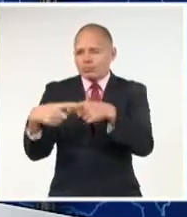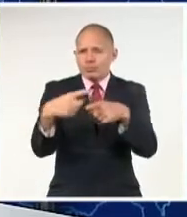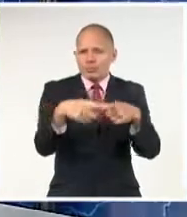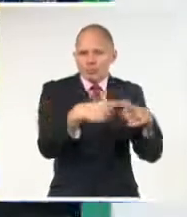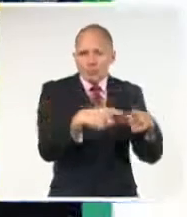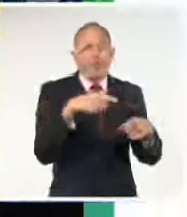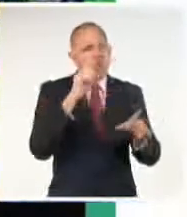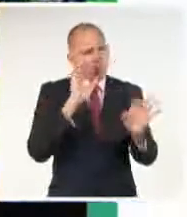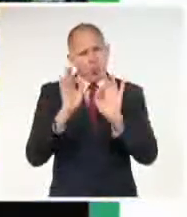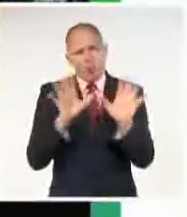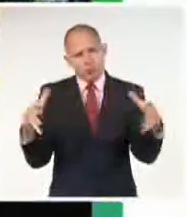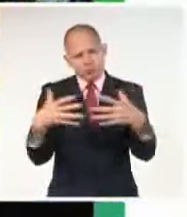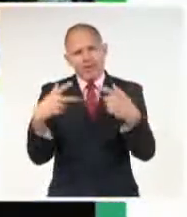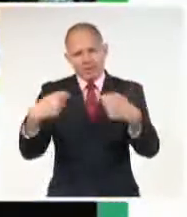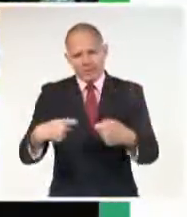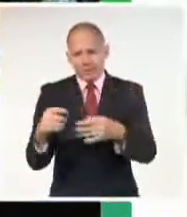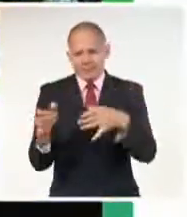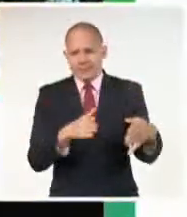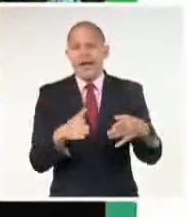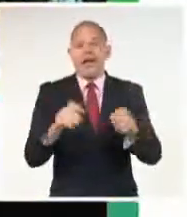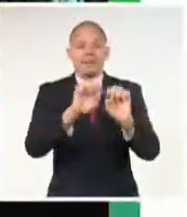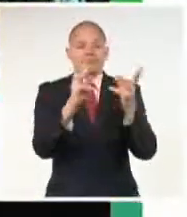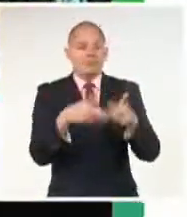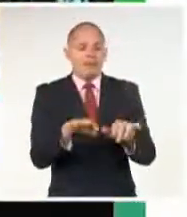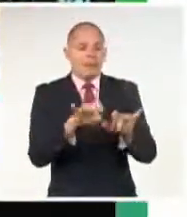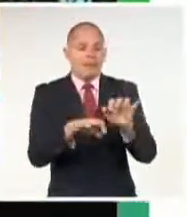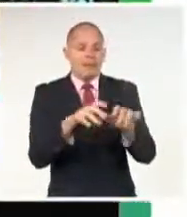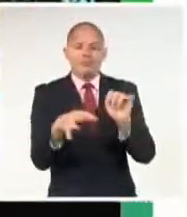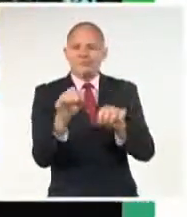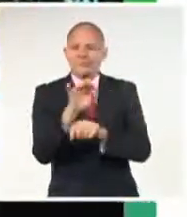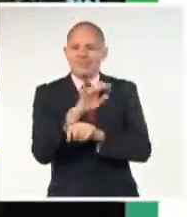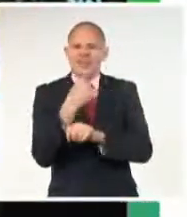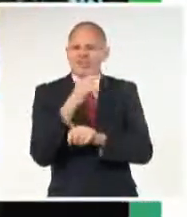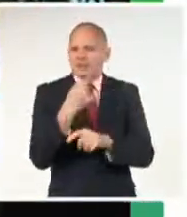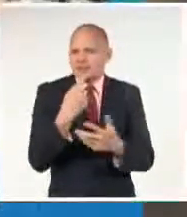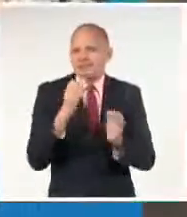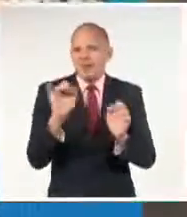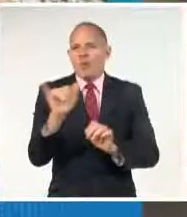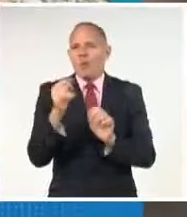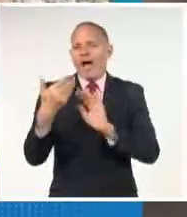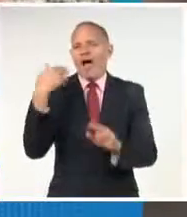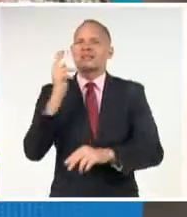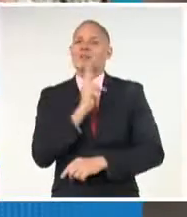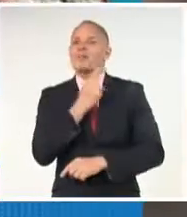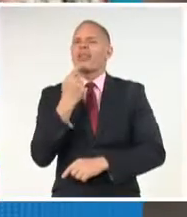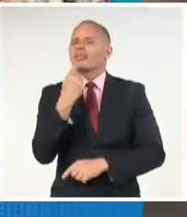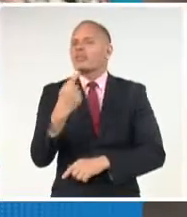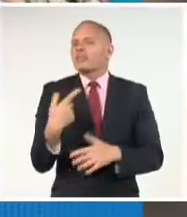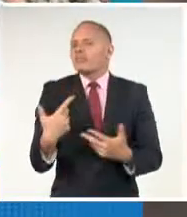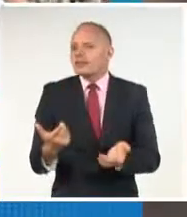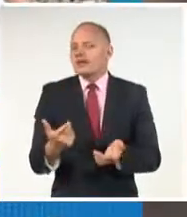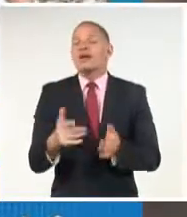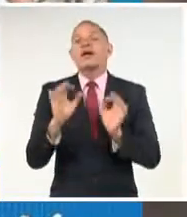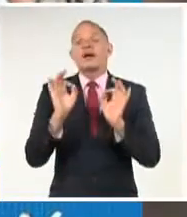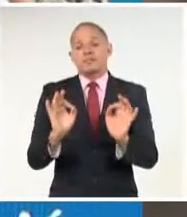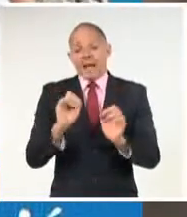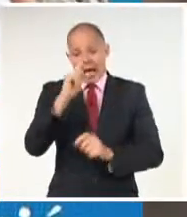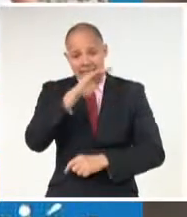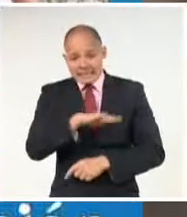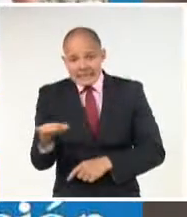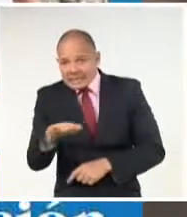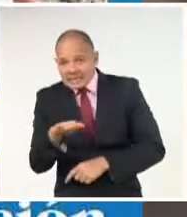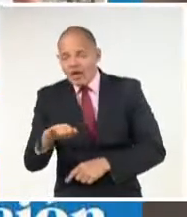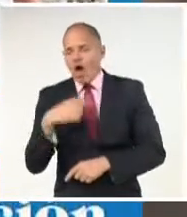niñez. En su cuenta de Twitter, Díaz-Canel retomó las palabras del héroe nacional José Martí y aseguró que para los niños se